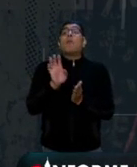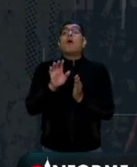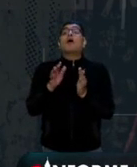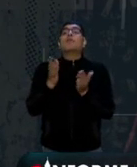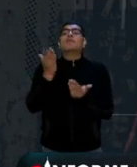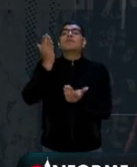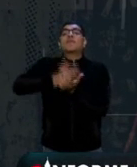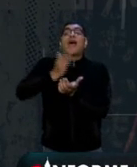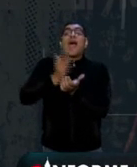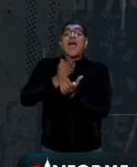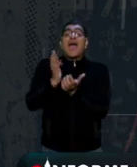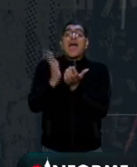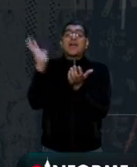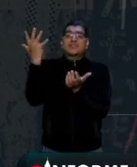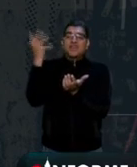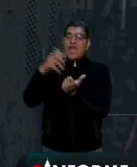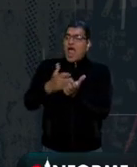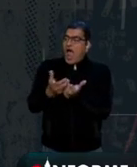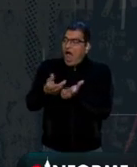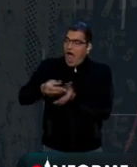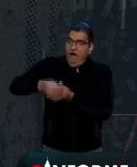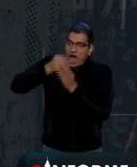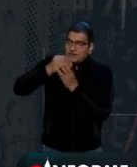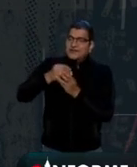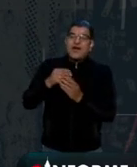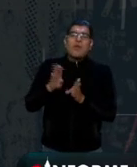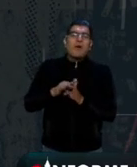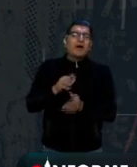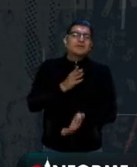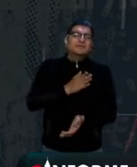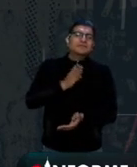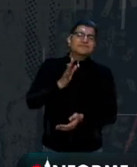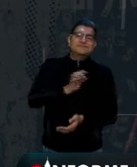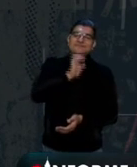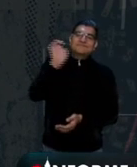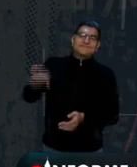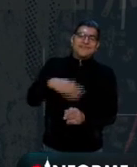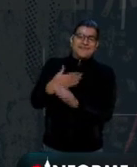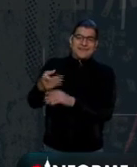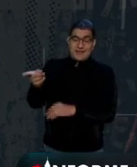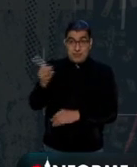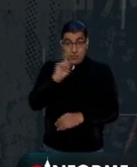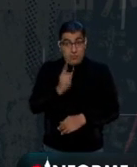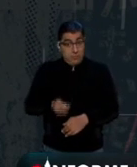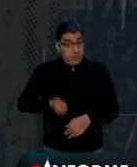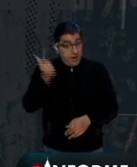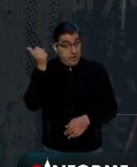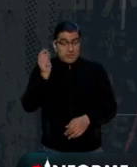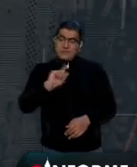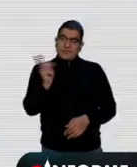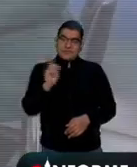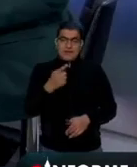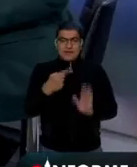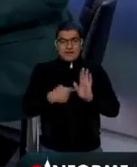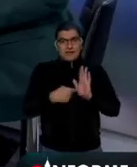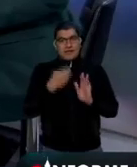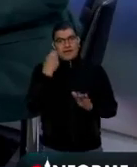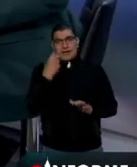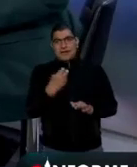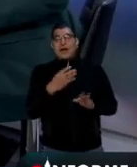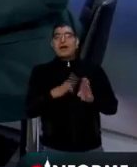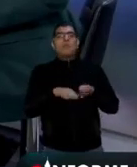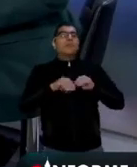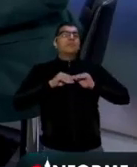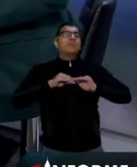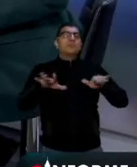Eso es una expresión de odio. Que no es primera vez. Que no es la primera vez y aquí el llamado es a las redes